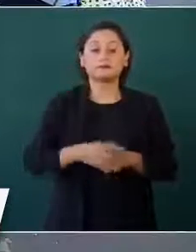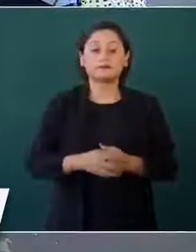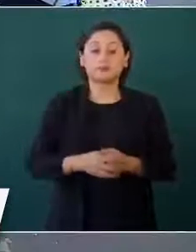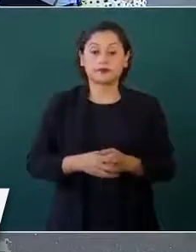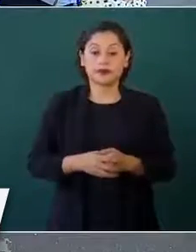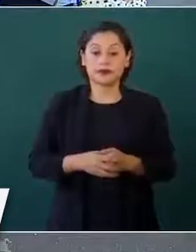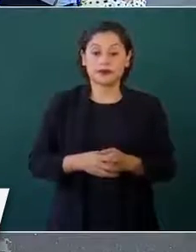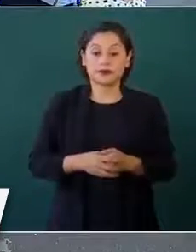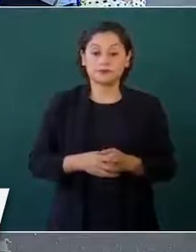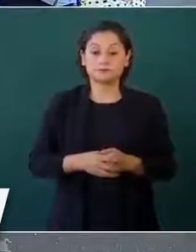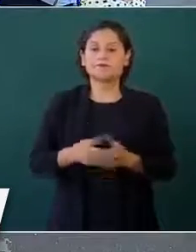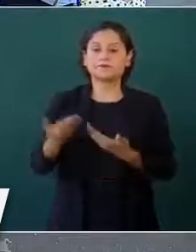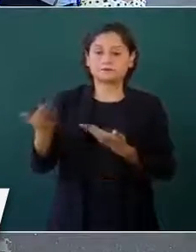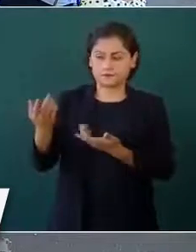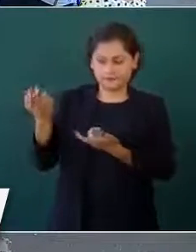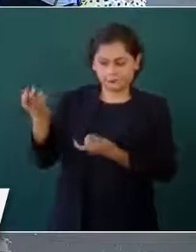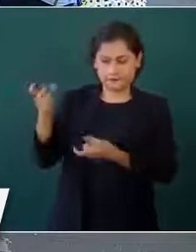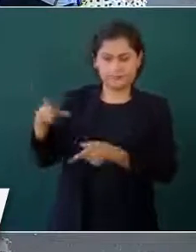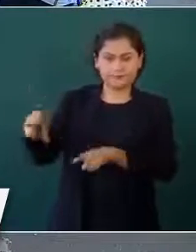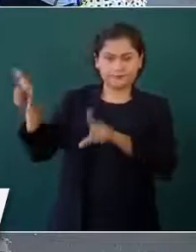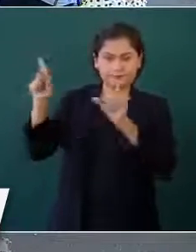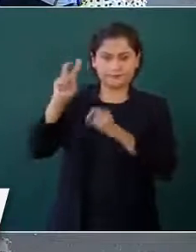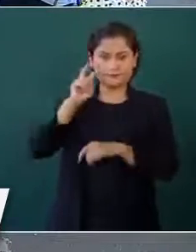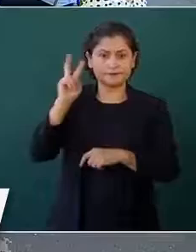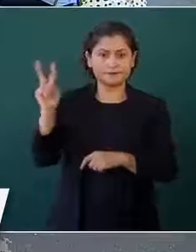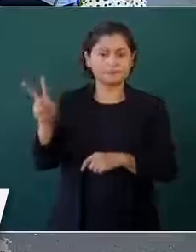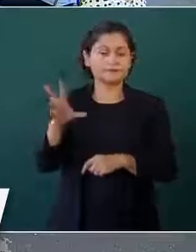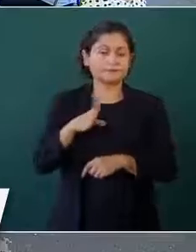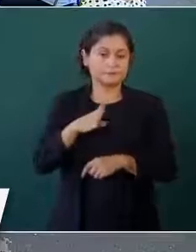Bueno, ahí lo tienes.